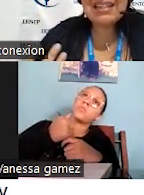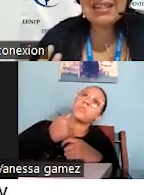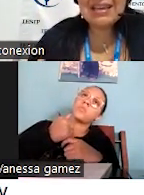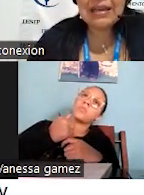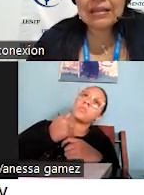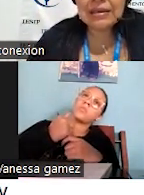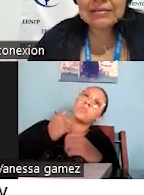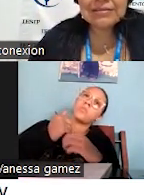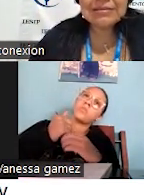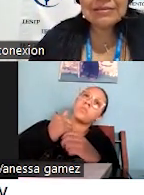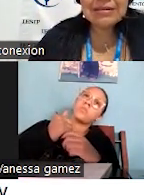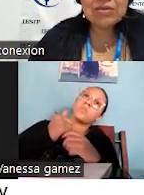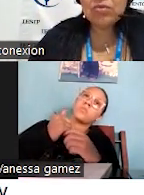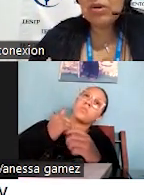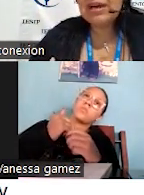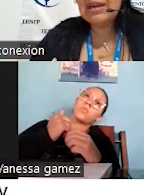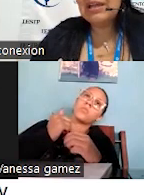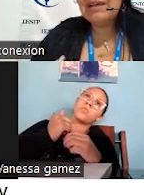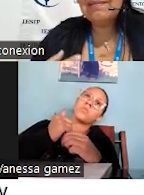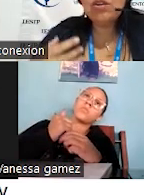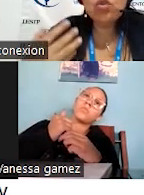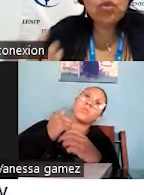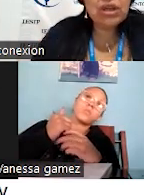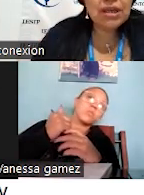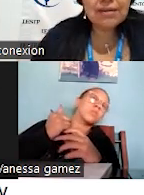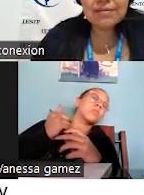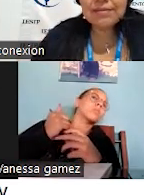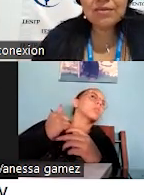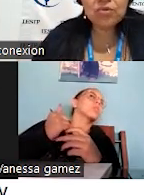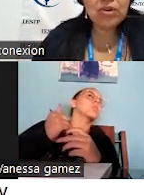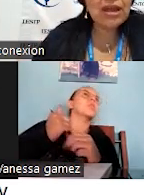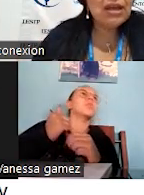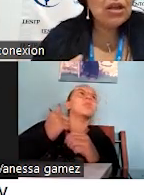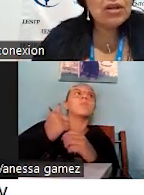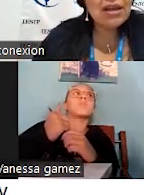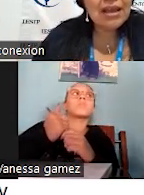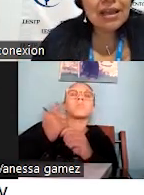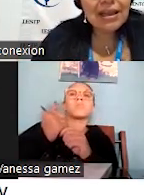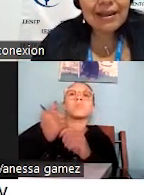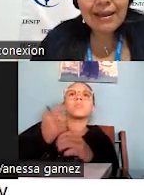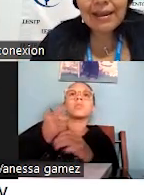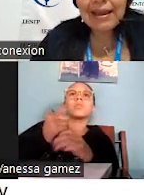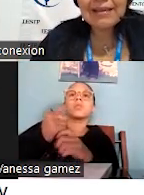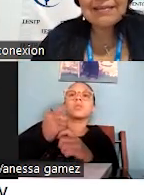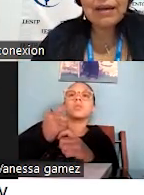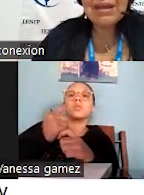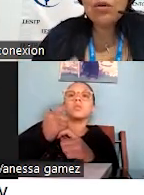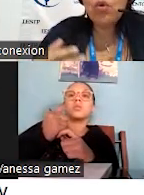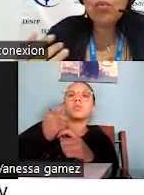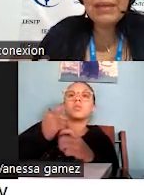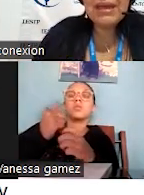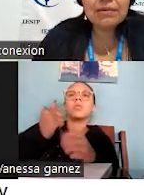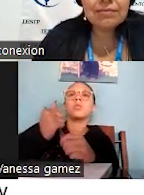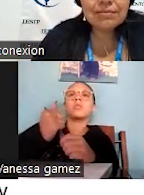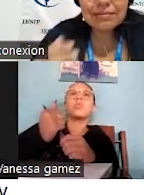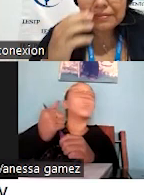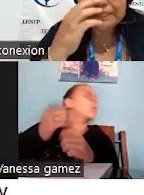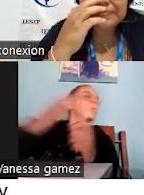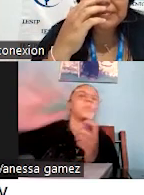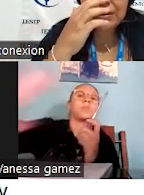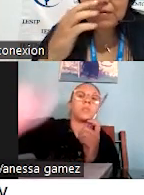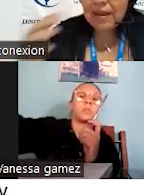que tener etiqueta. No agarrar y decir groserías. O sea, saber comer.